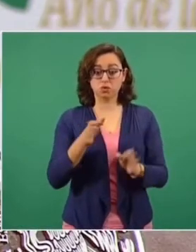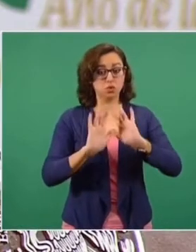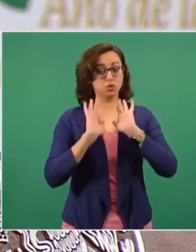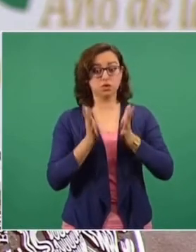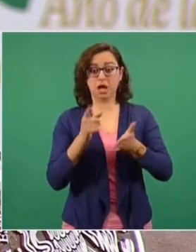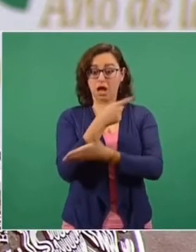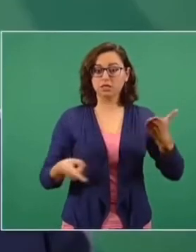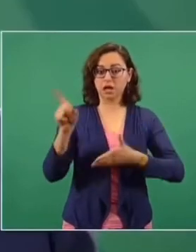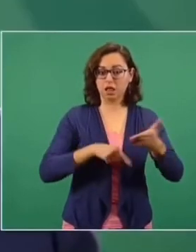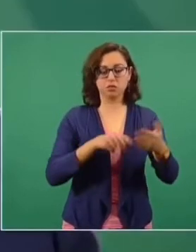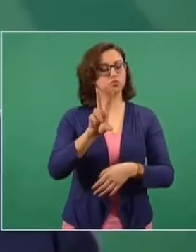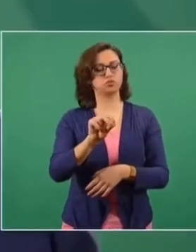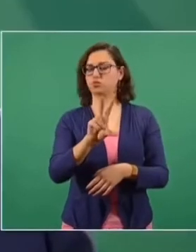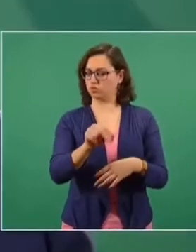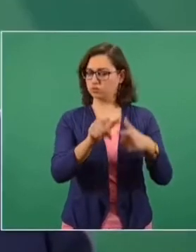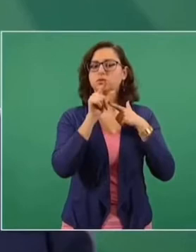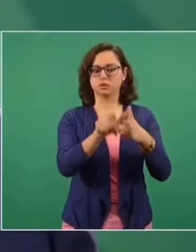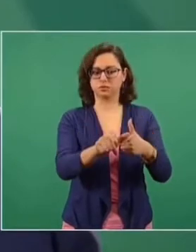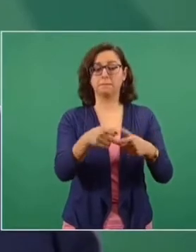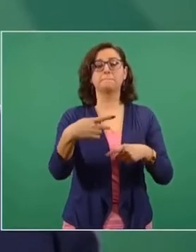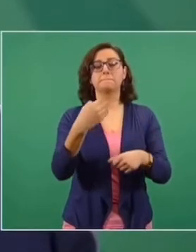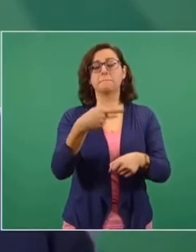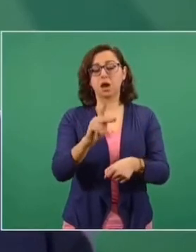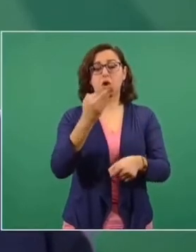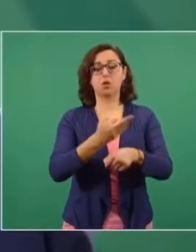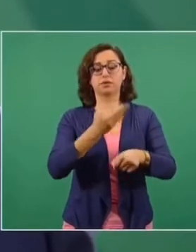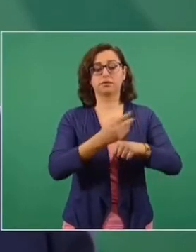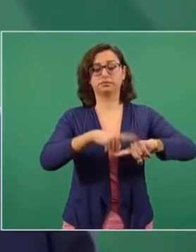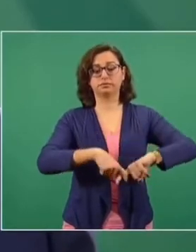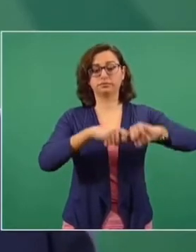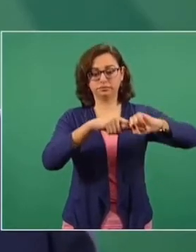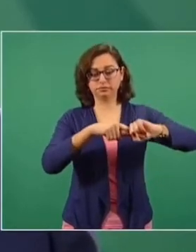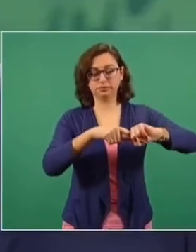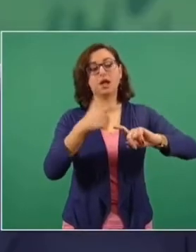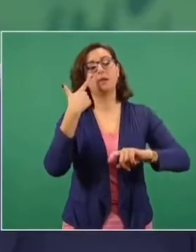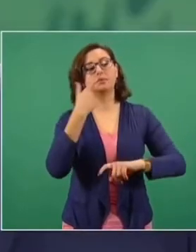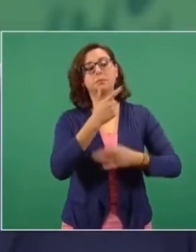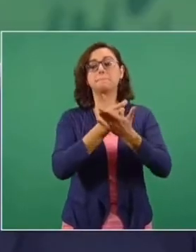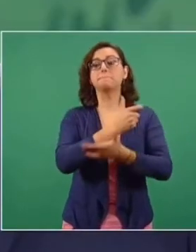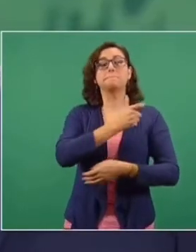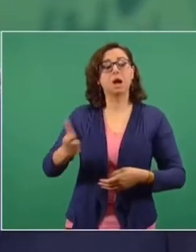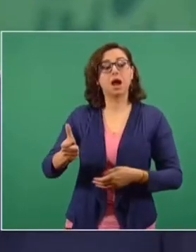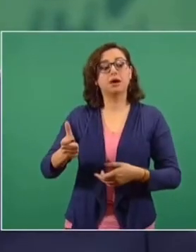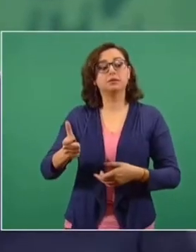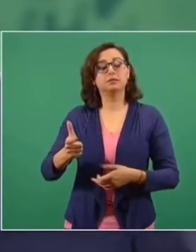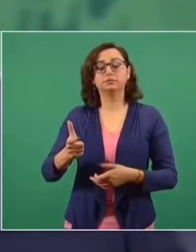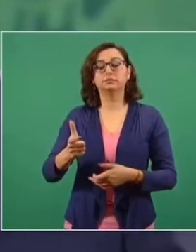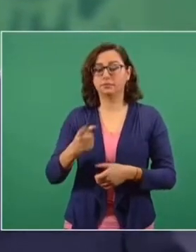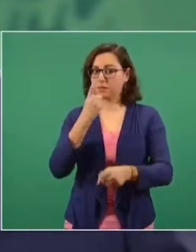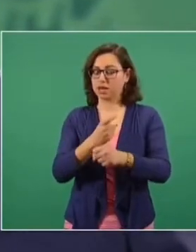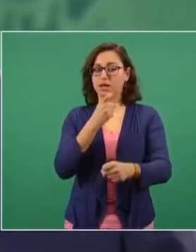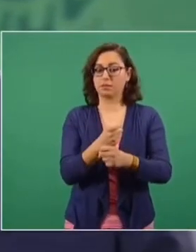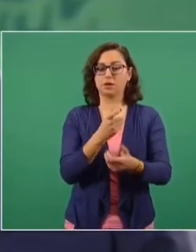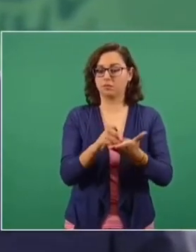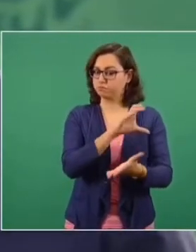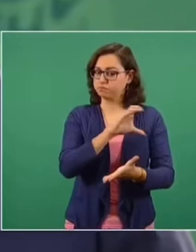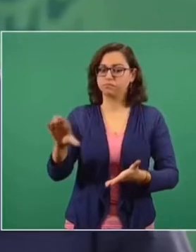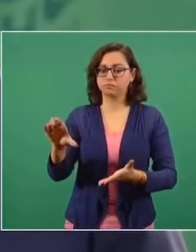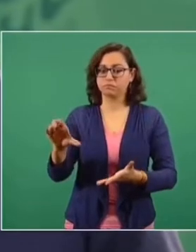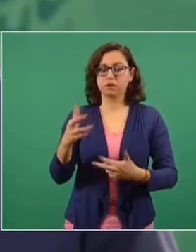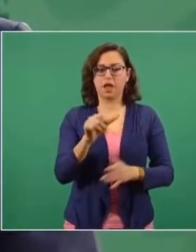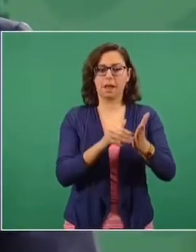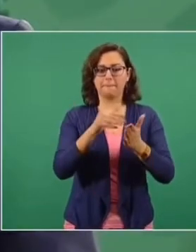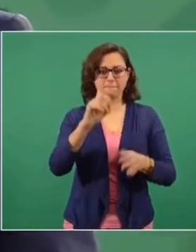se suspende y queda condicionado a que se pague la reparación